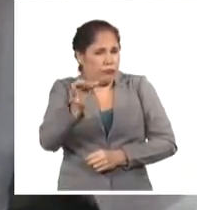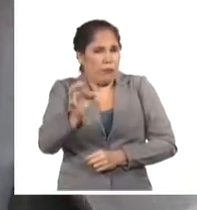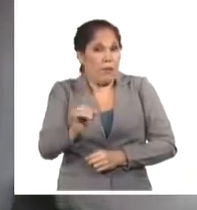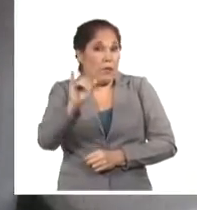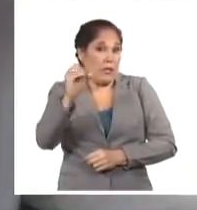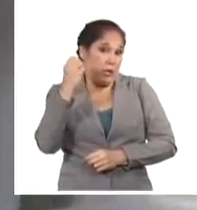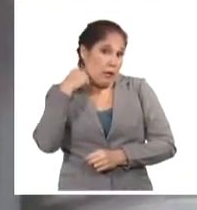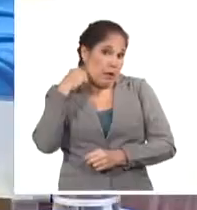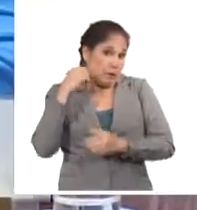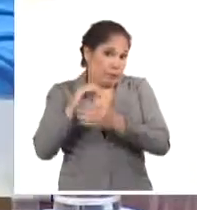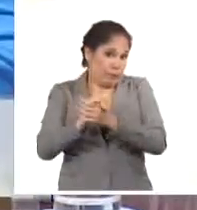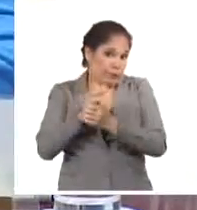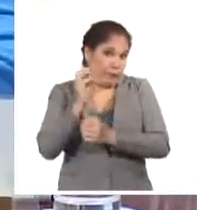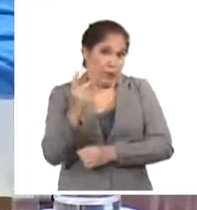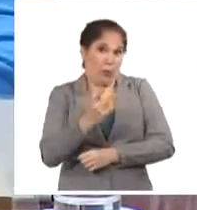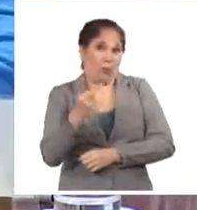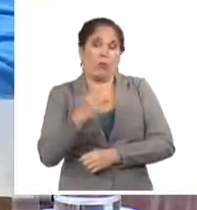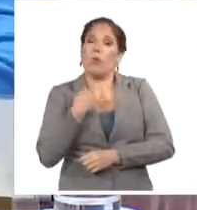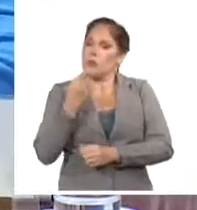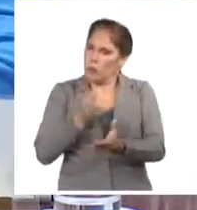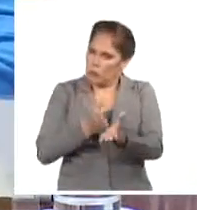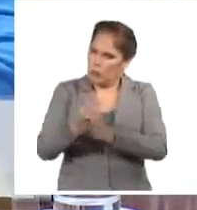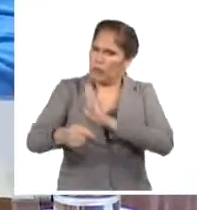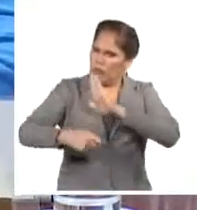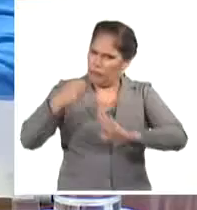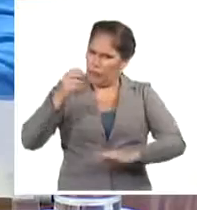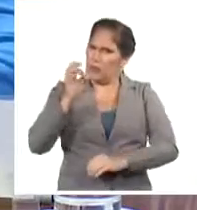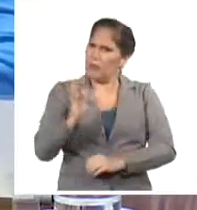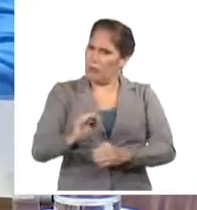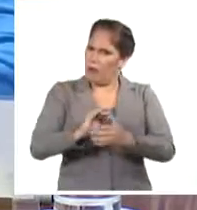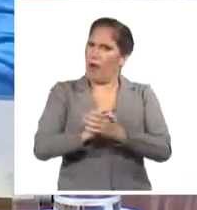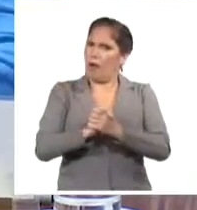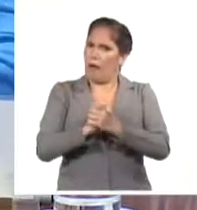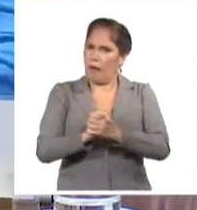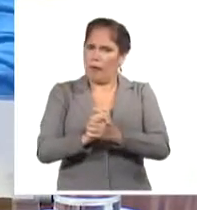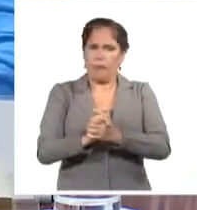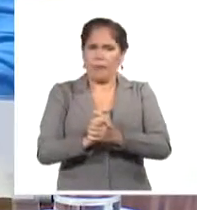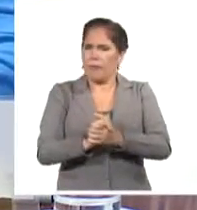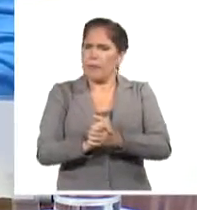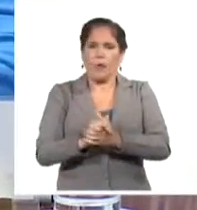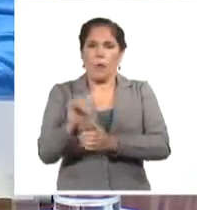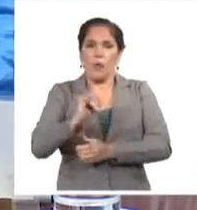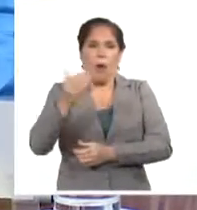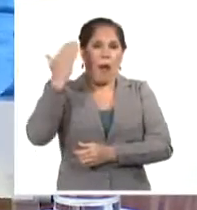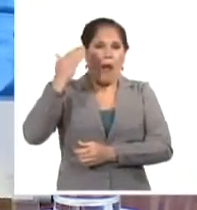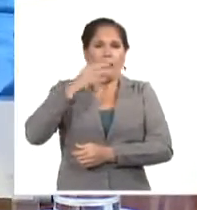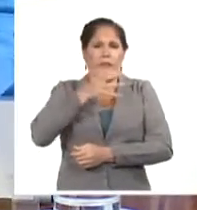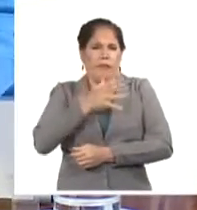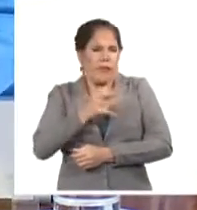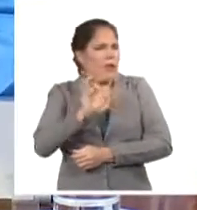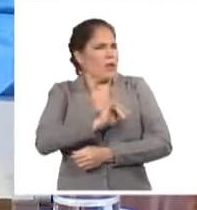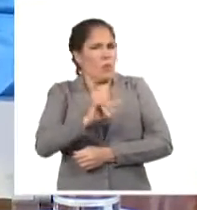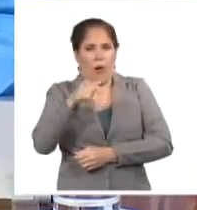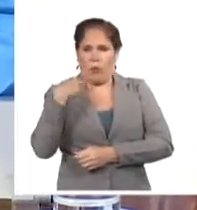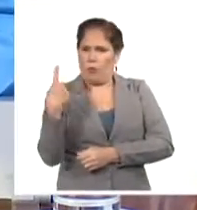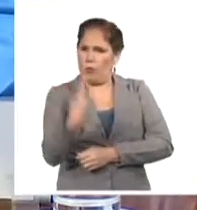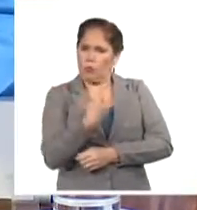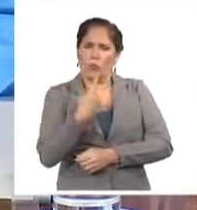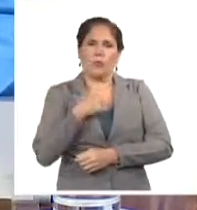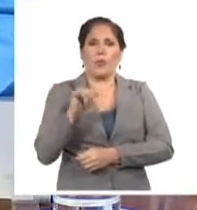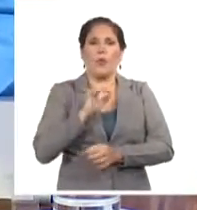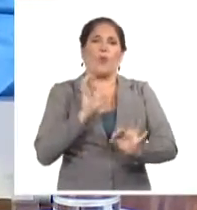60 años y la hemos mantenido de manera intacta, la hemos cuidado para que